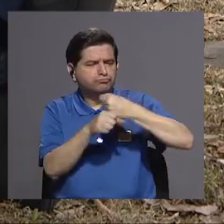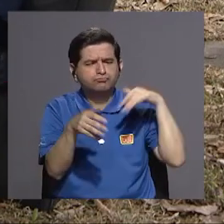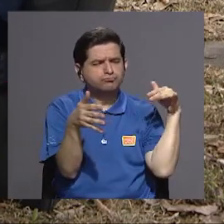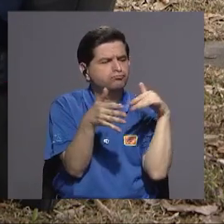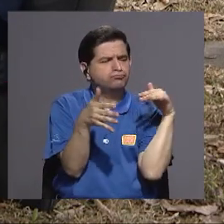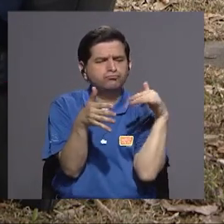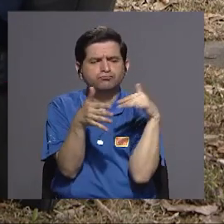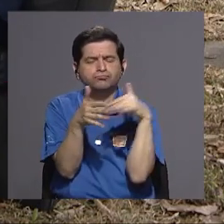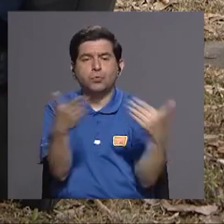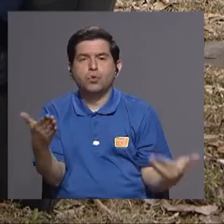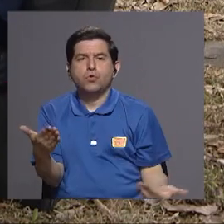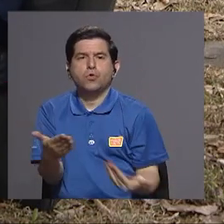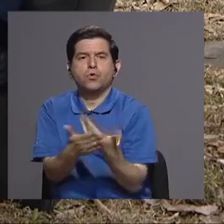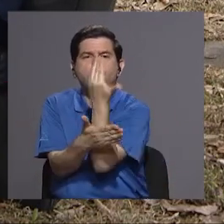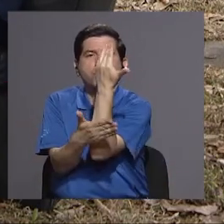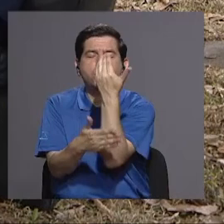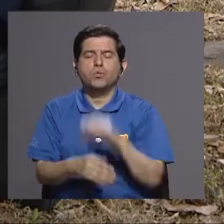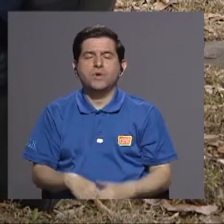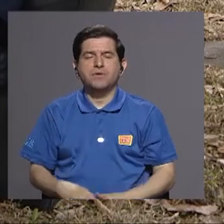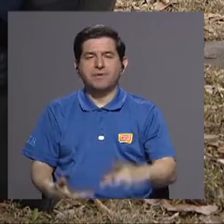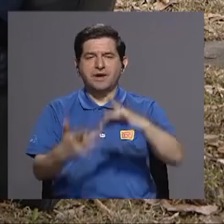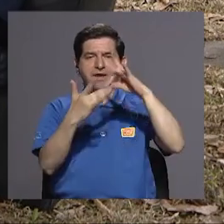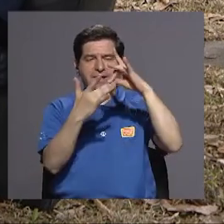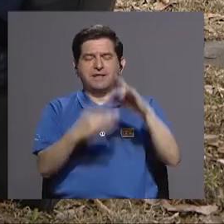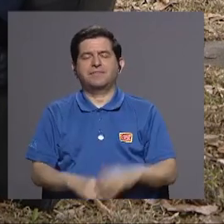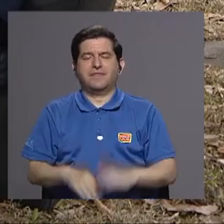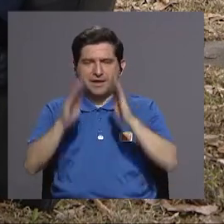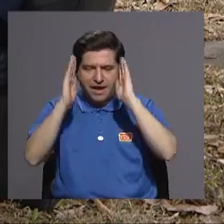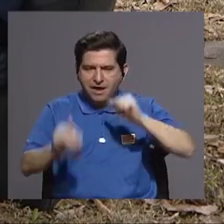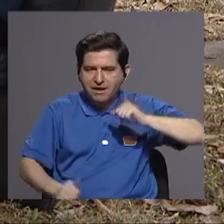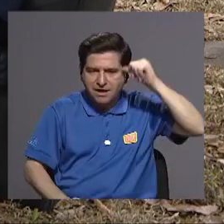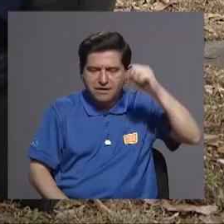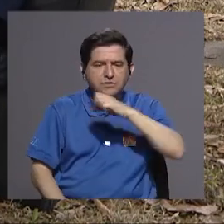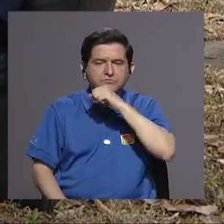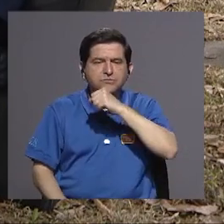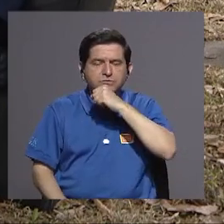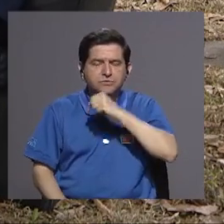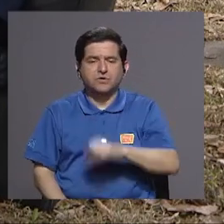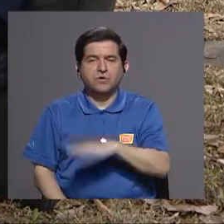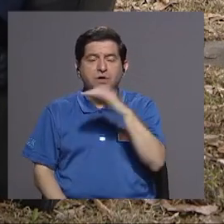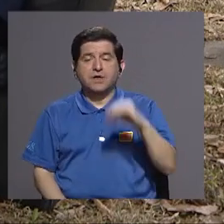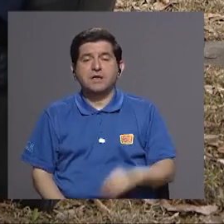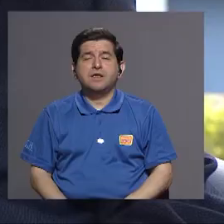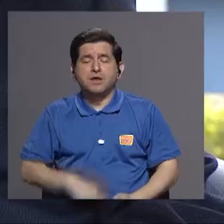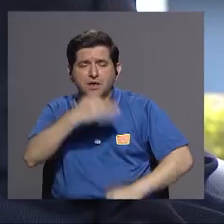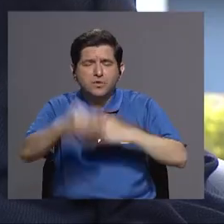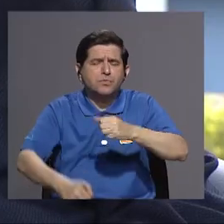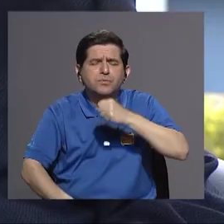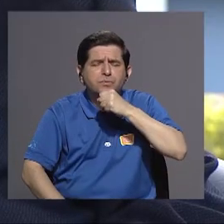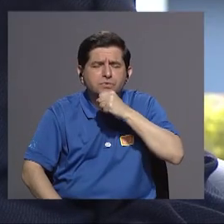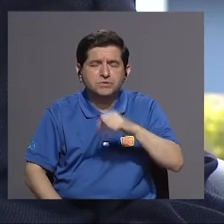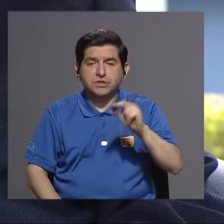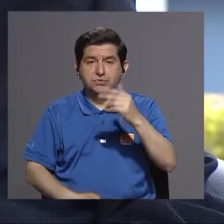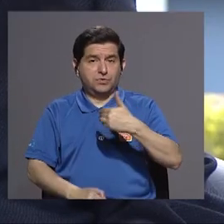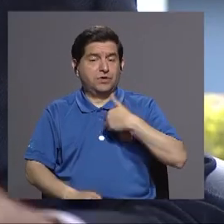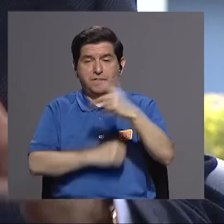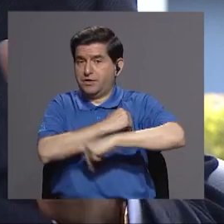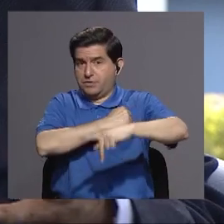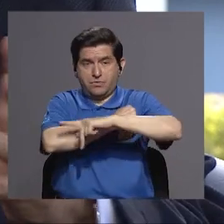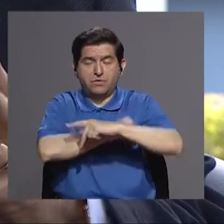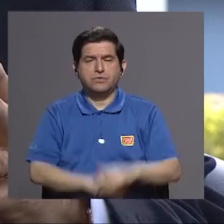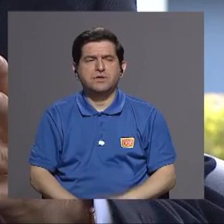estudio para la nueva especialidad de geriatría y gerontología que no se daba en el país y entonces